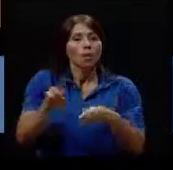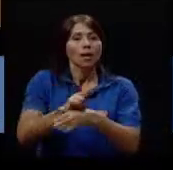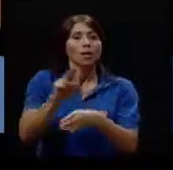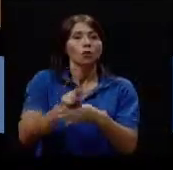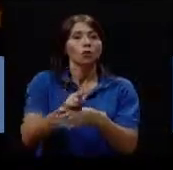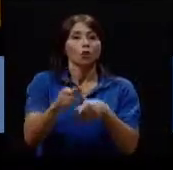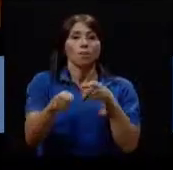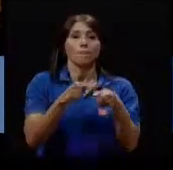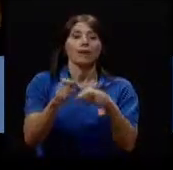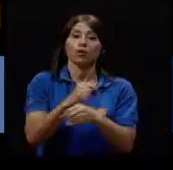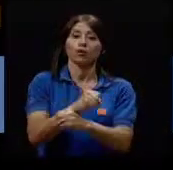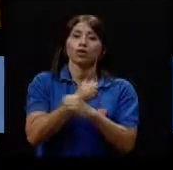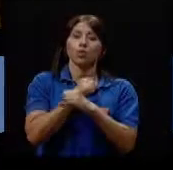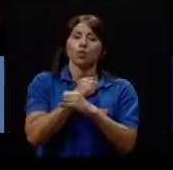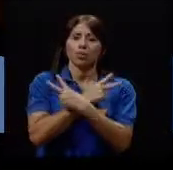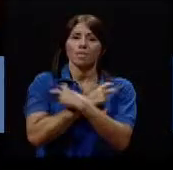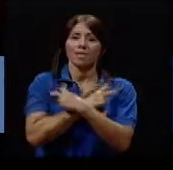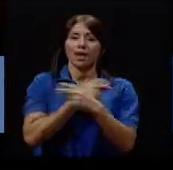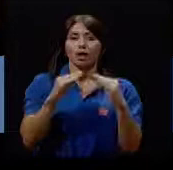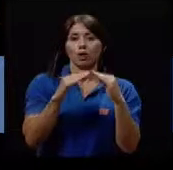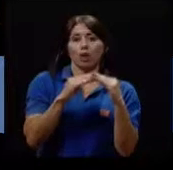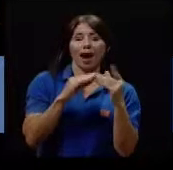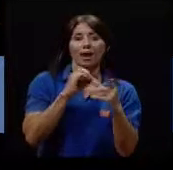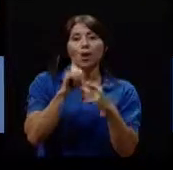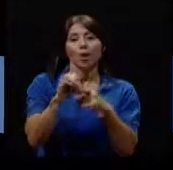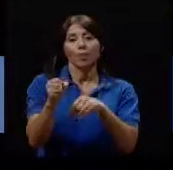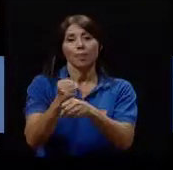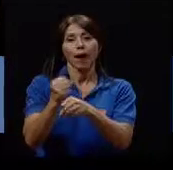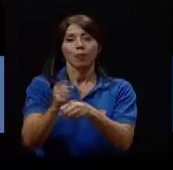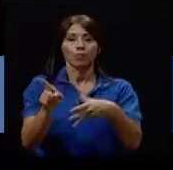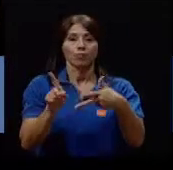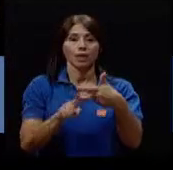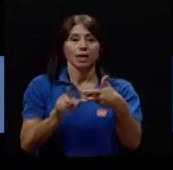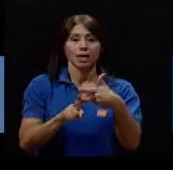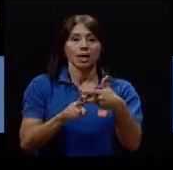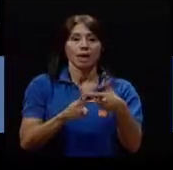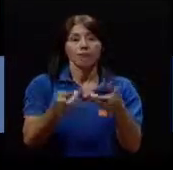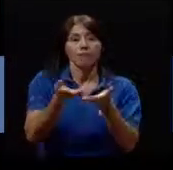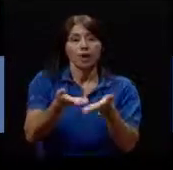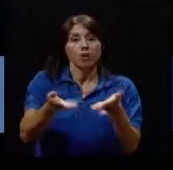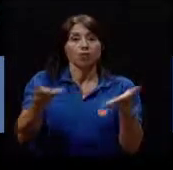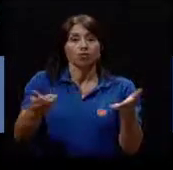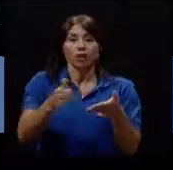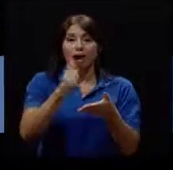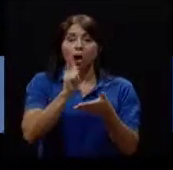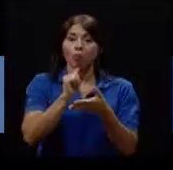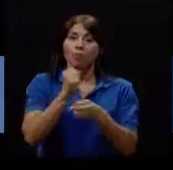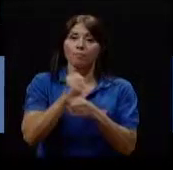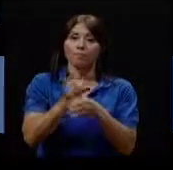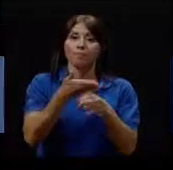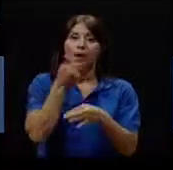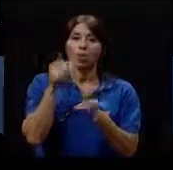sustancias tóxicas en el hogar y en lugar de trabajo y gestionar mejor los recursos hídricos